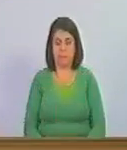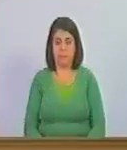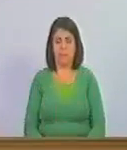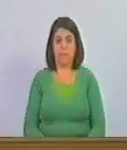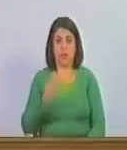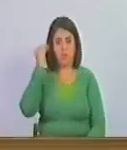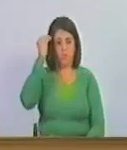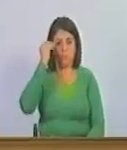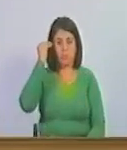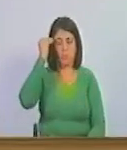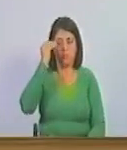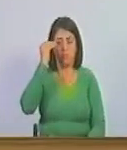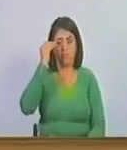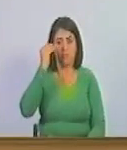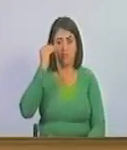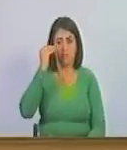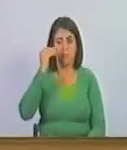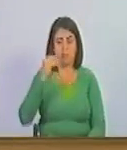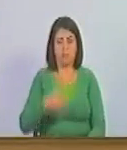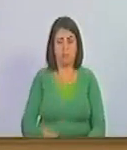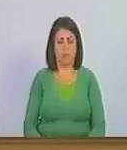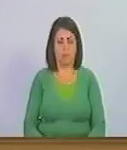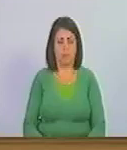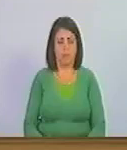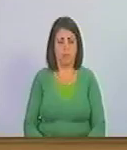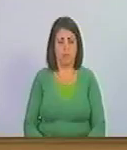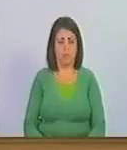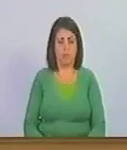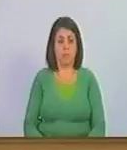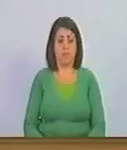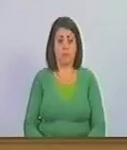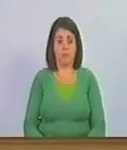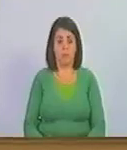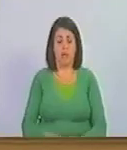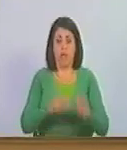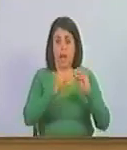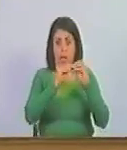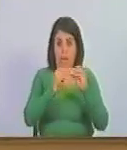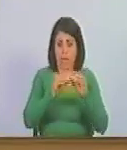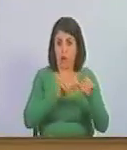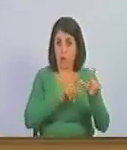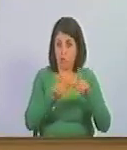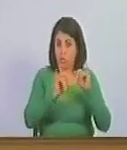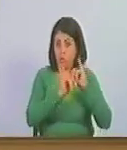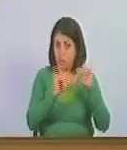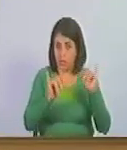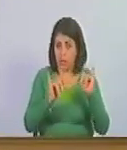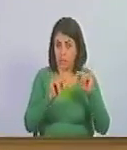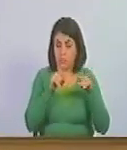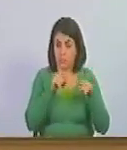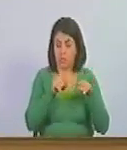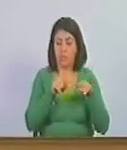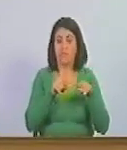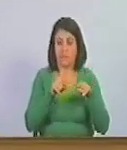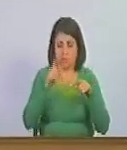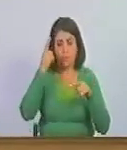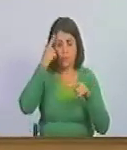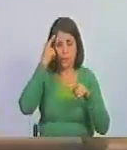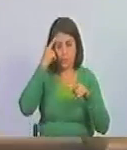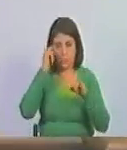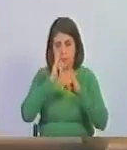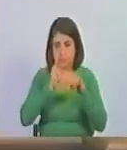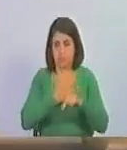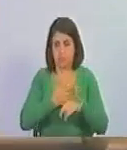¿En consideración? ¿Con la corrección debida, no, secretaria? ¿En cuenta, presidente?